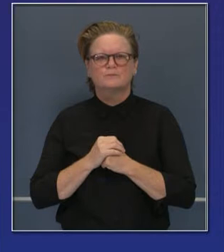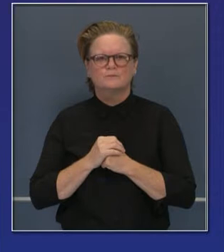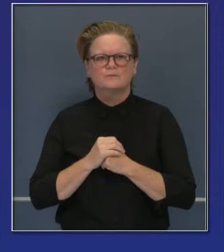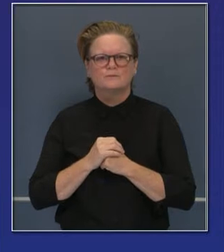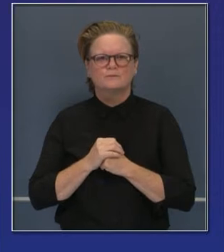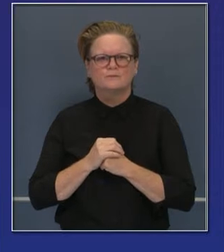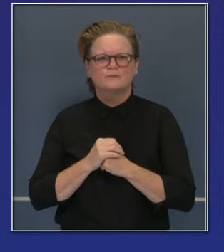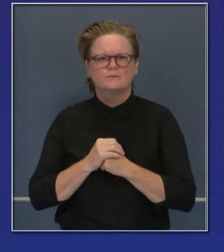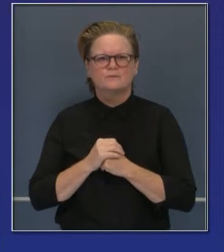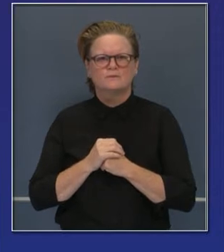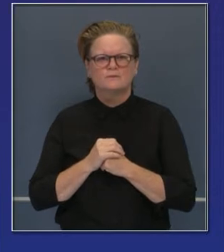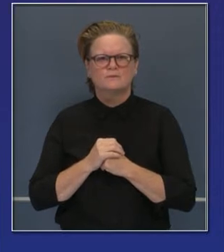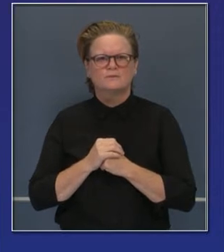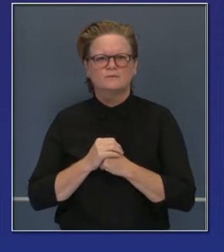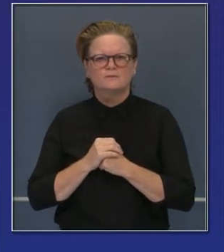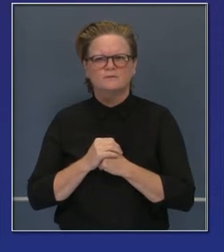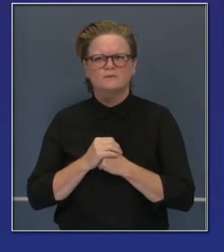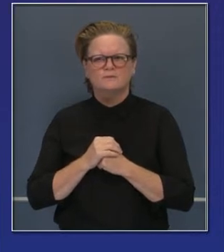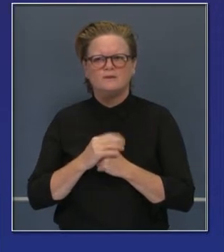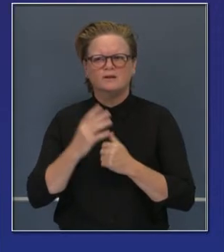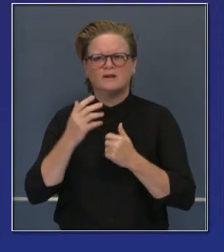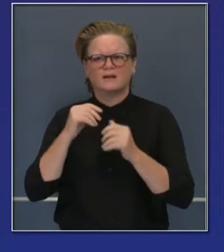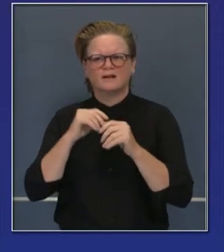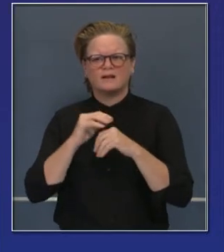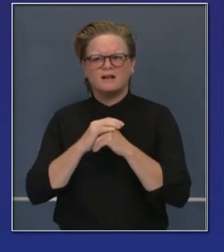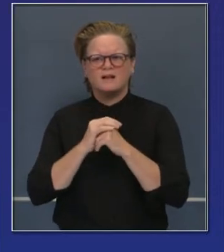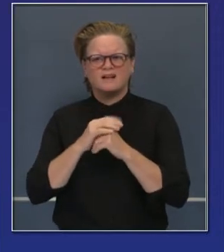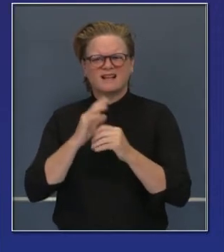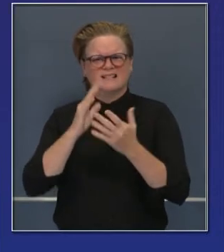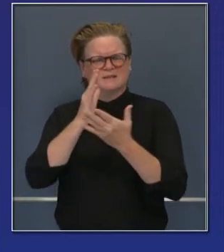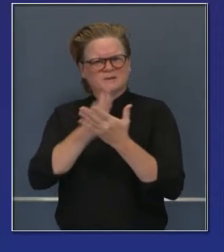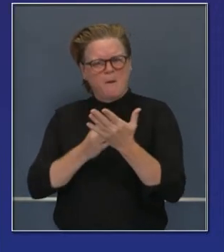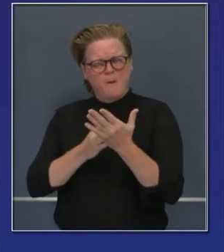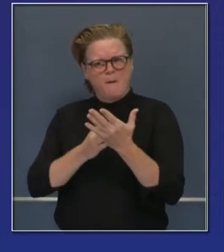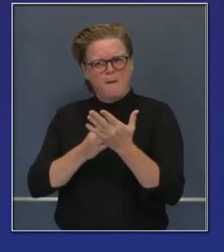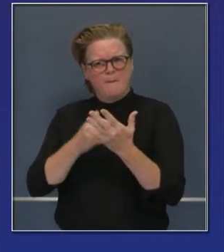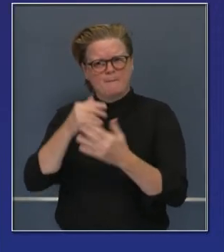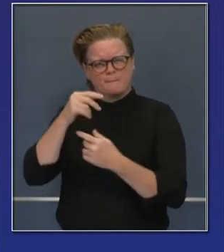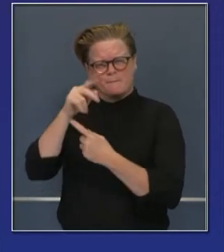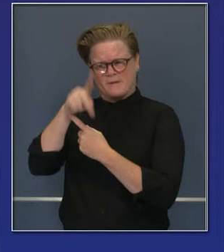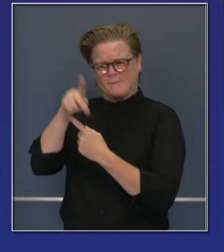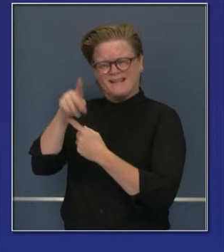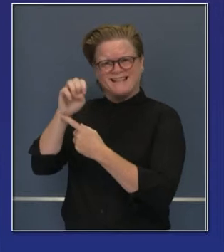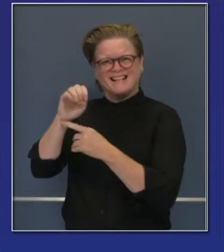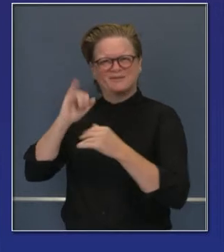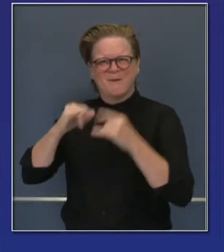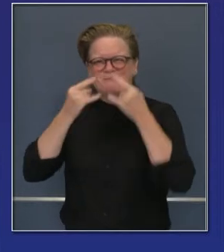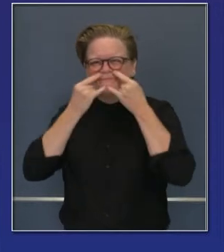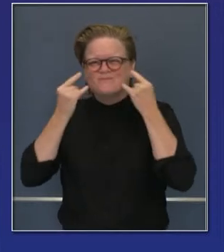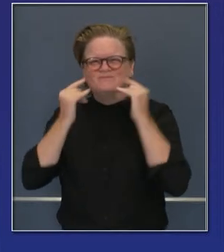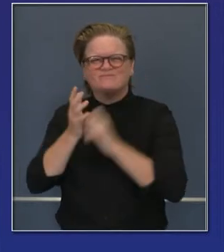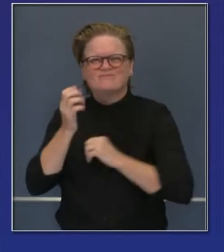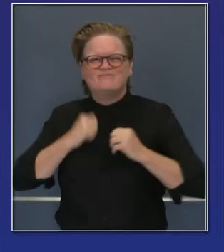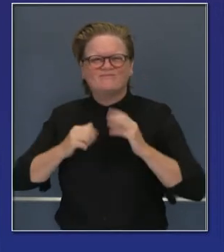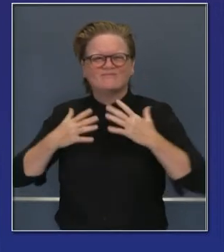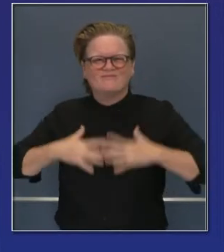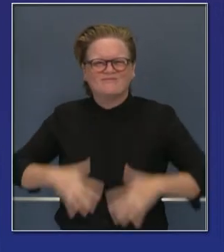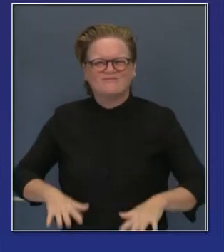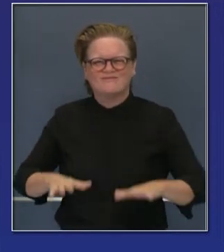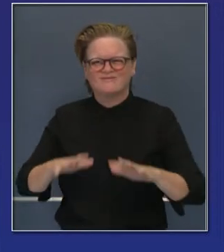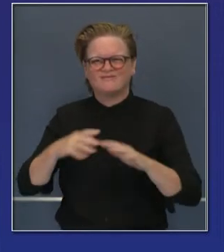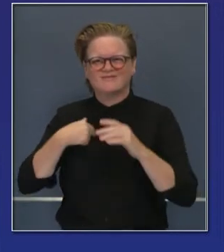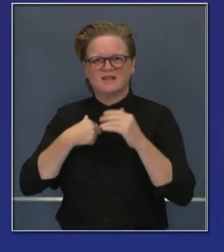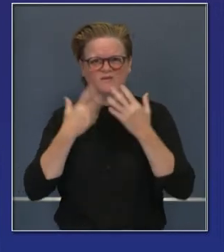invierno literalmente y figurativamente. Podrán ver alguno del inventario de protección